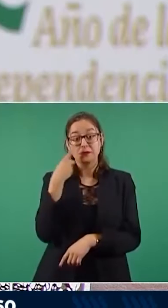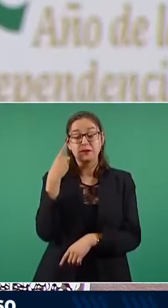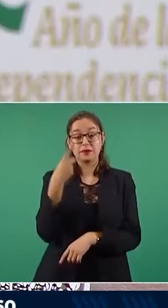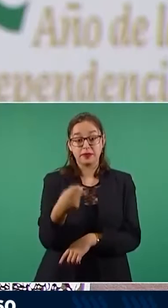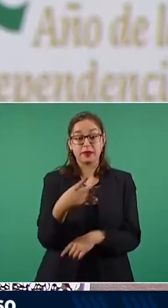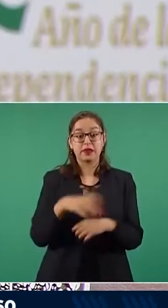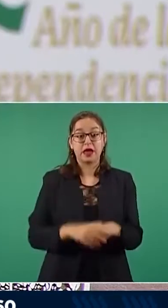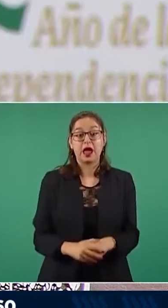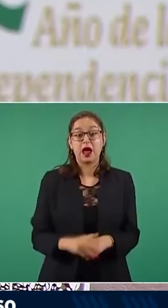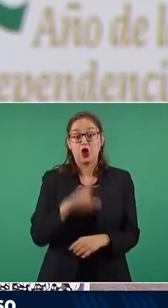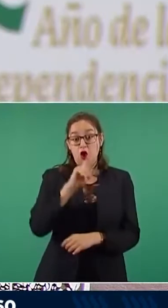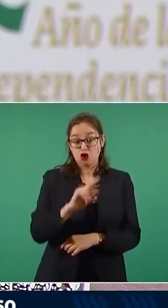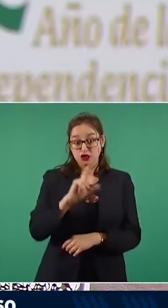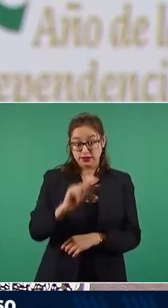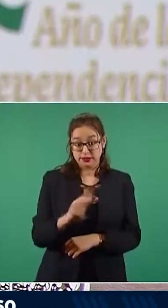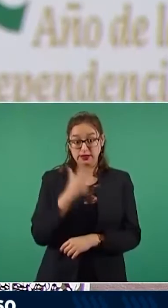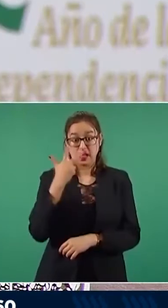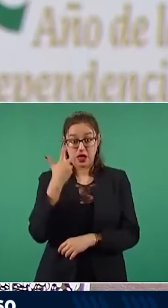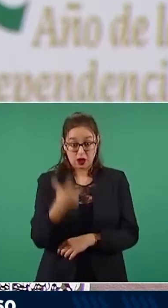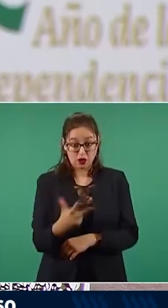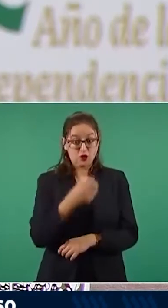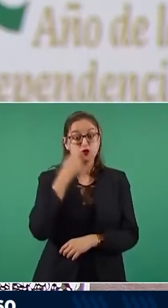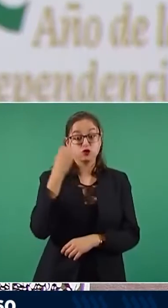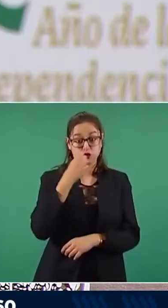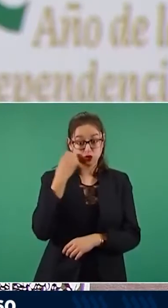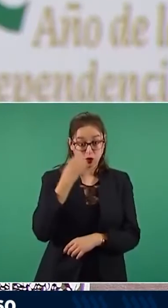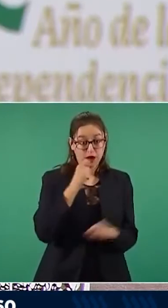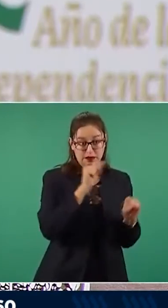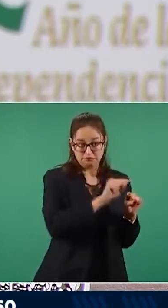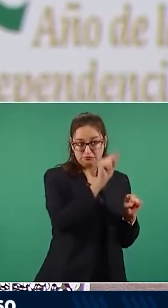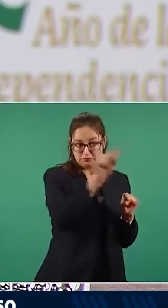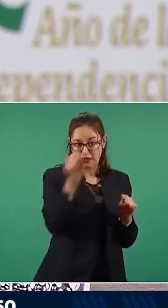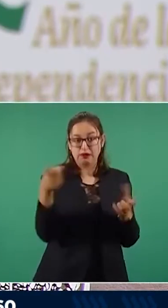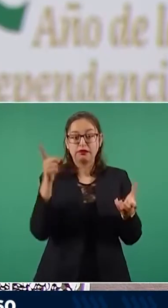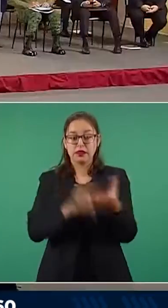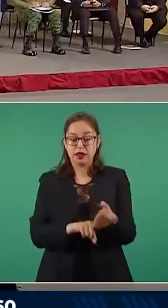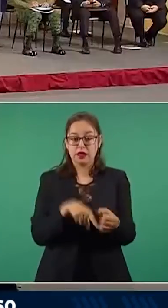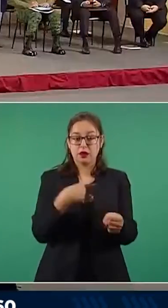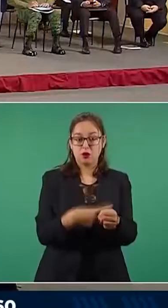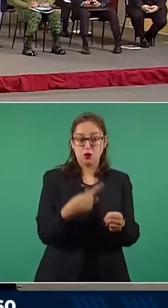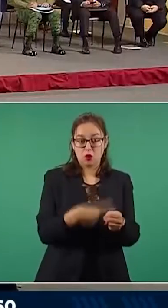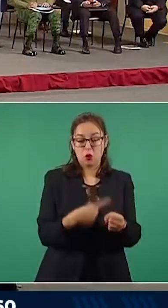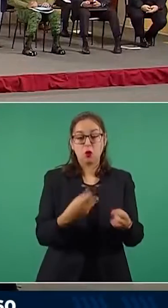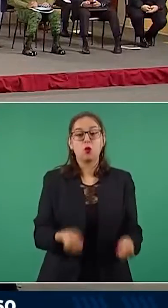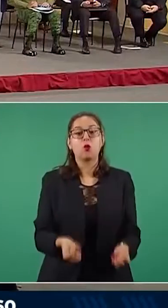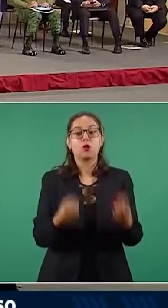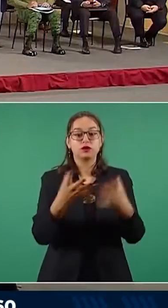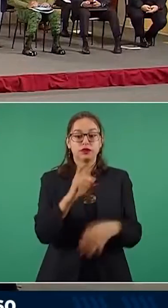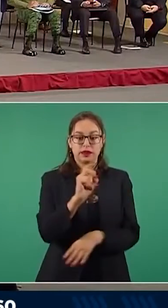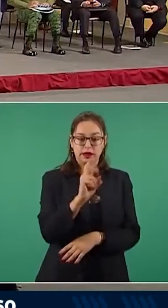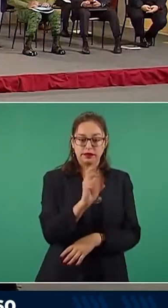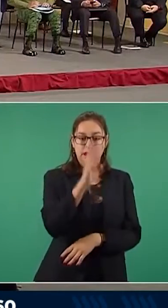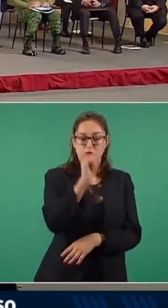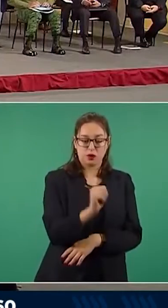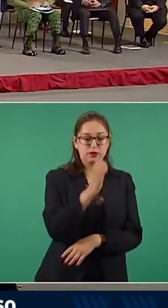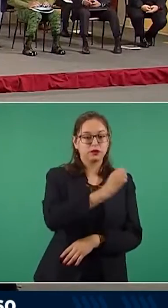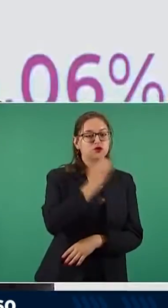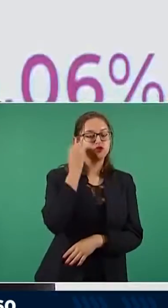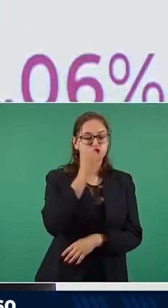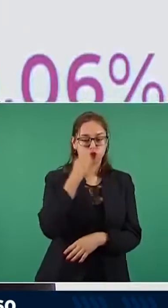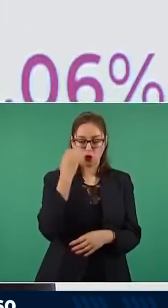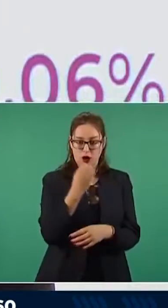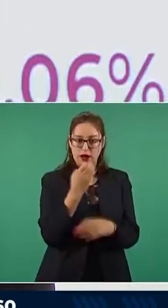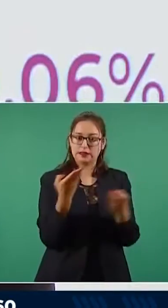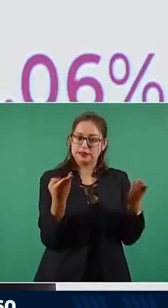88 escuelas de casos en los que se han detectado, solamente 39 escuelas han cerrado de manera